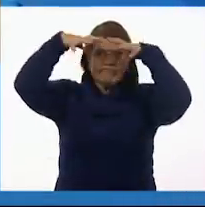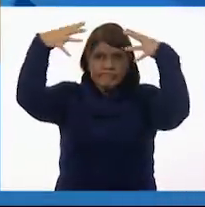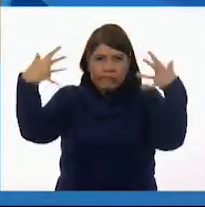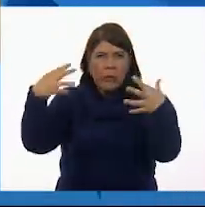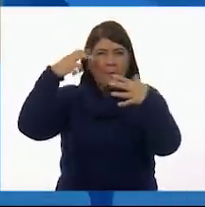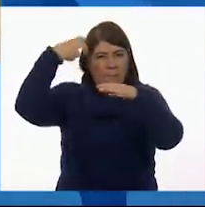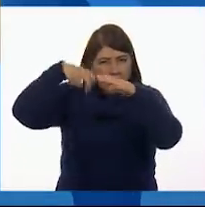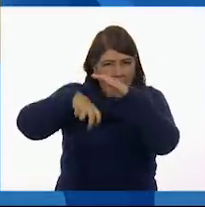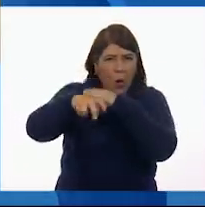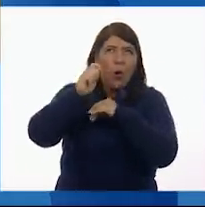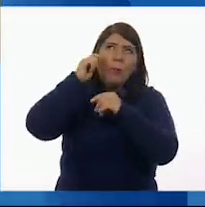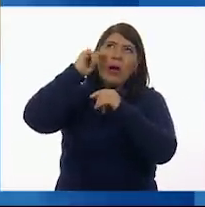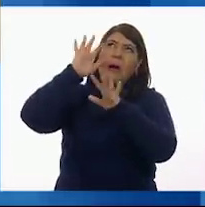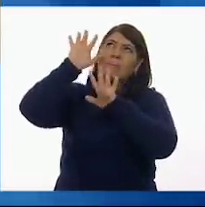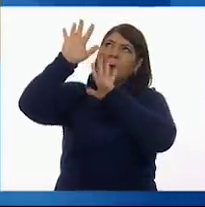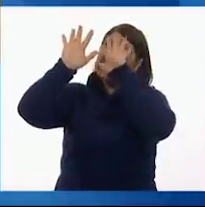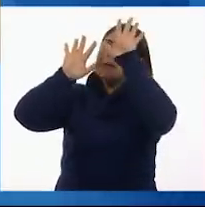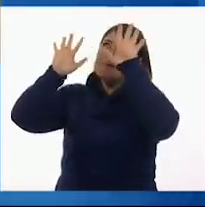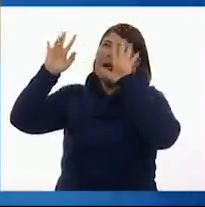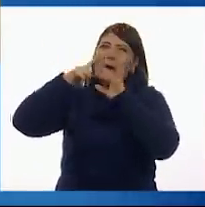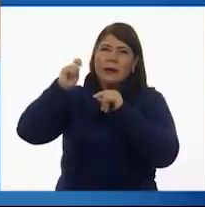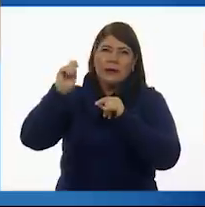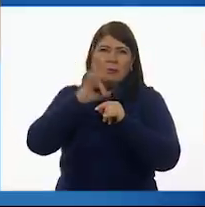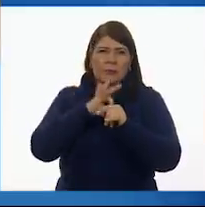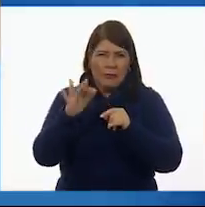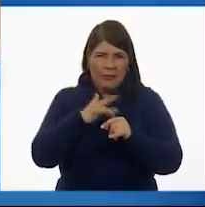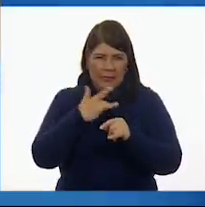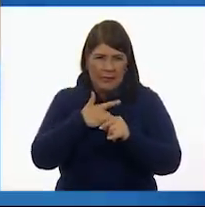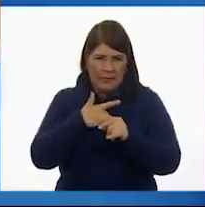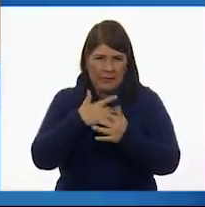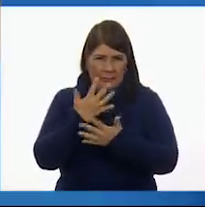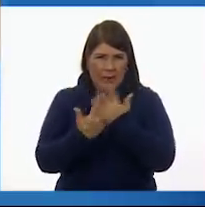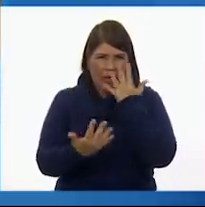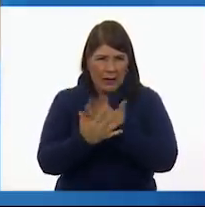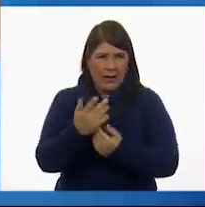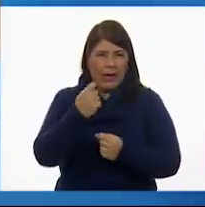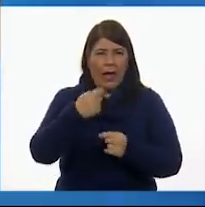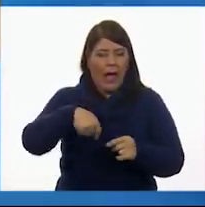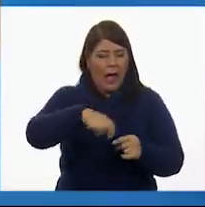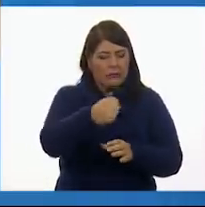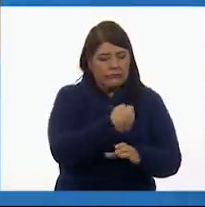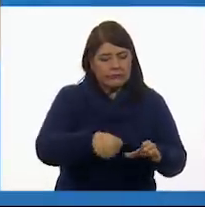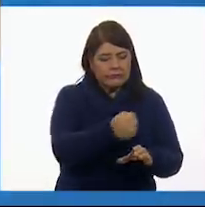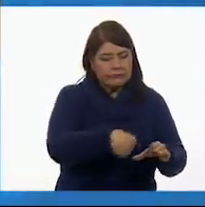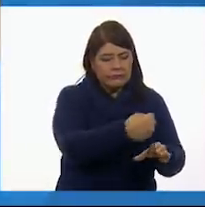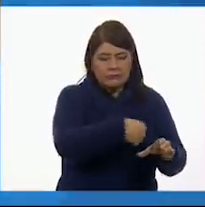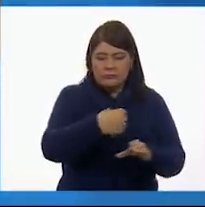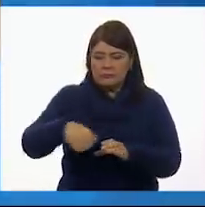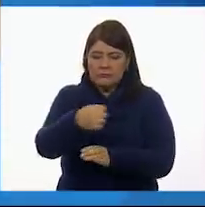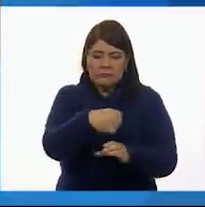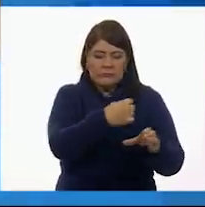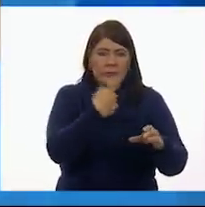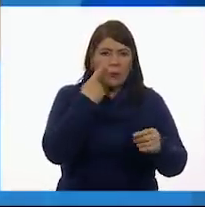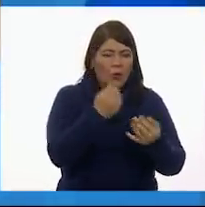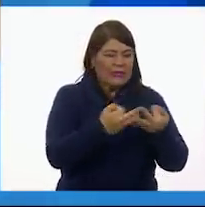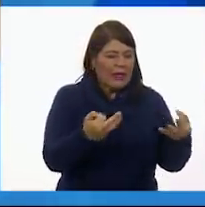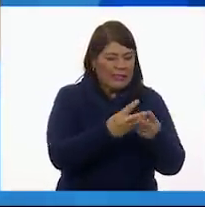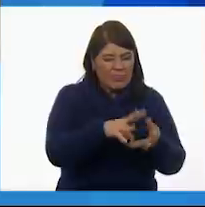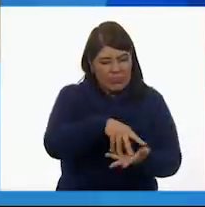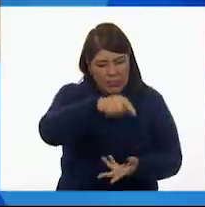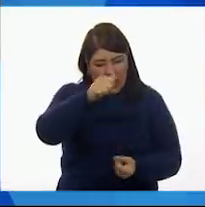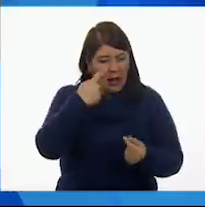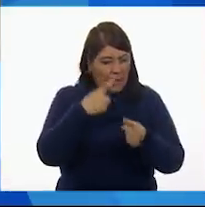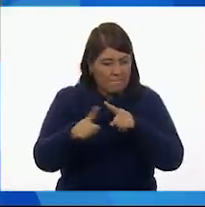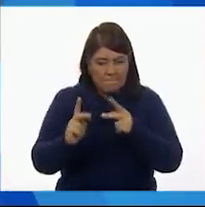pues por ahí hay unas manos colocadas en negativo. Ellos hacían sus pinturas con pigmentos, con tierras, con